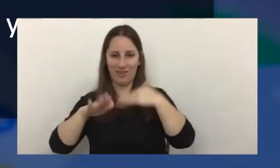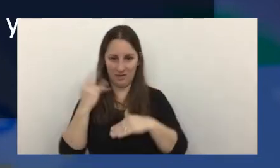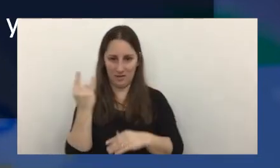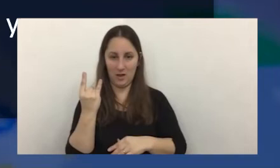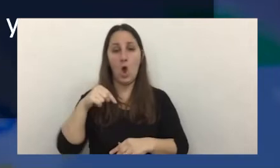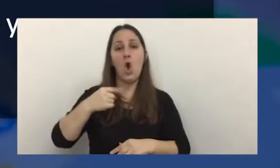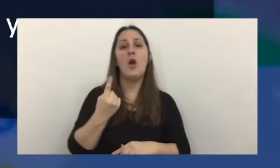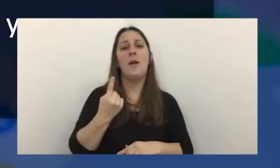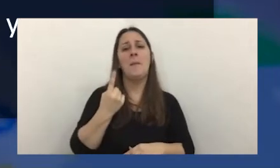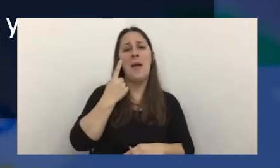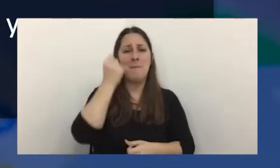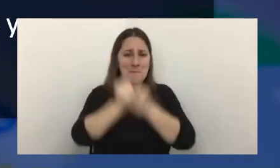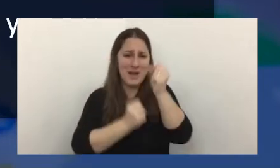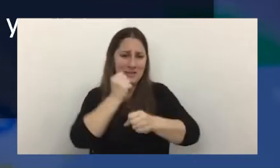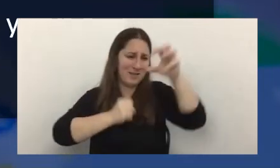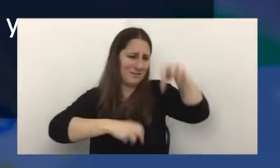empresas